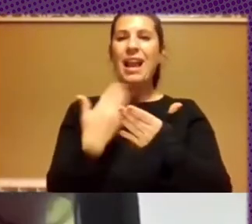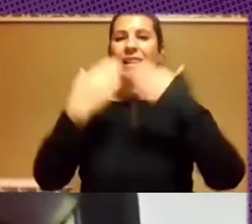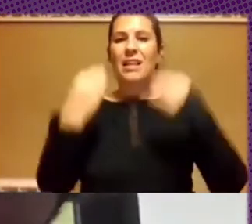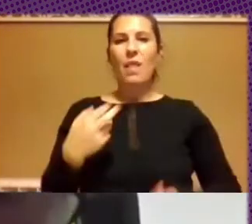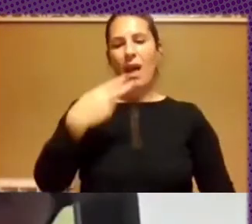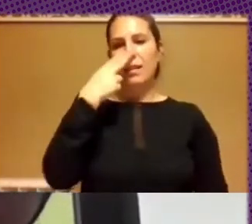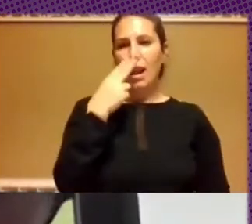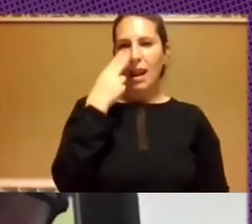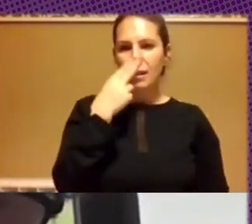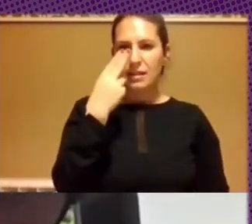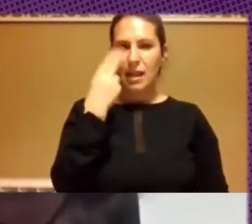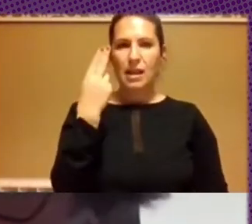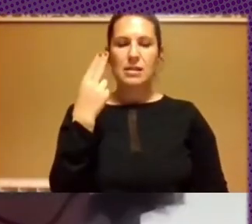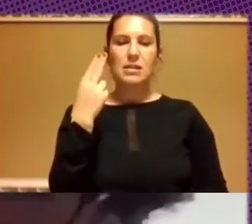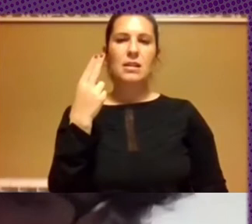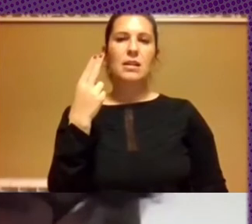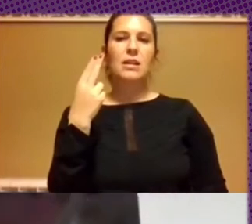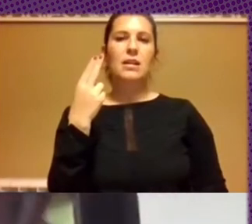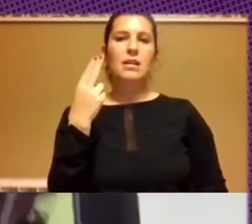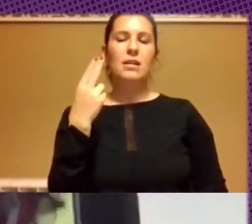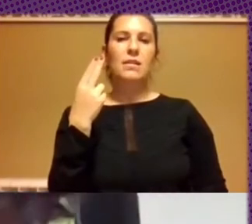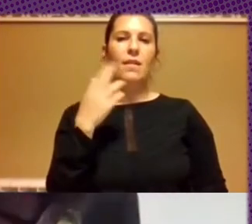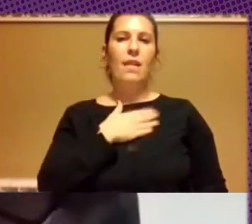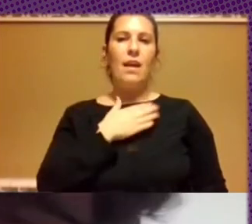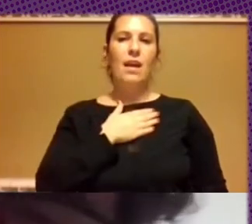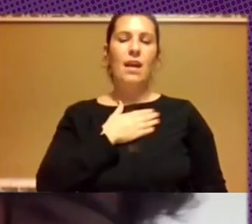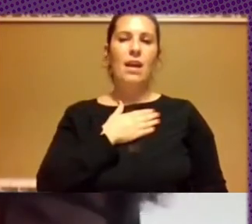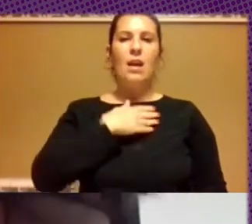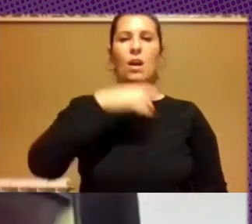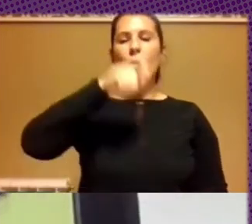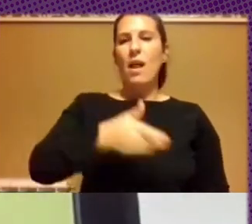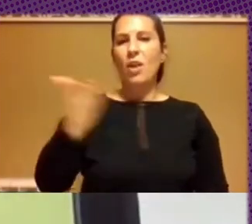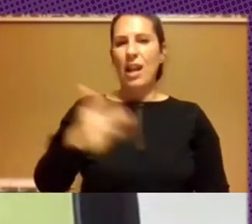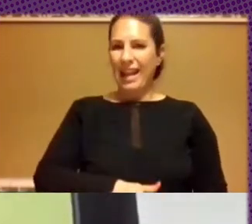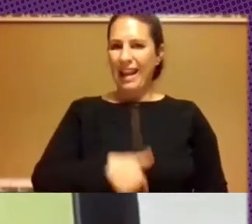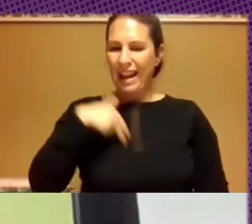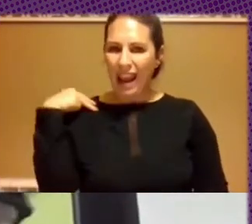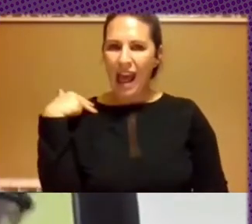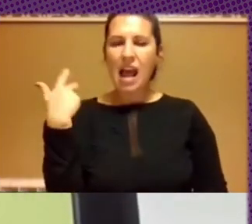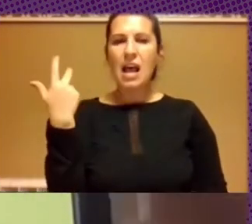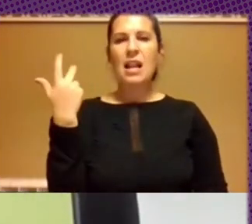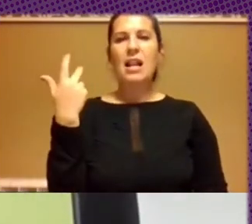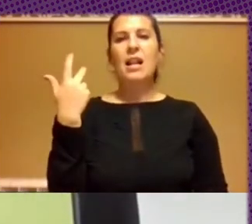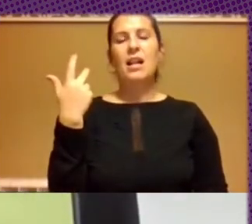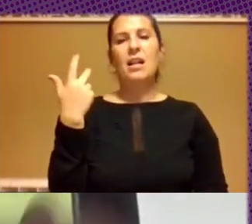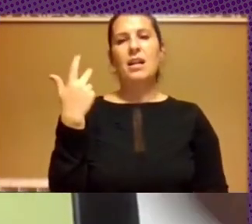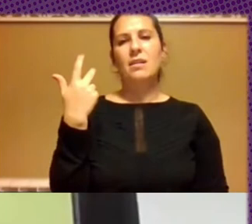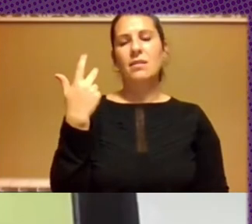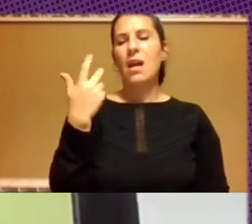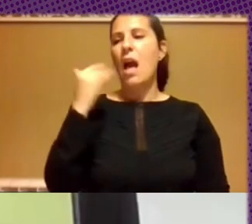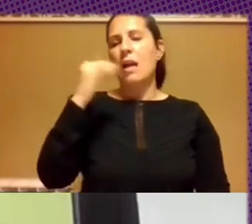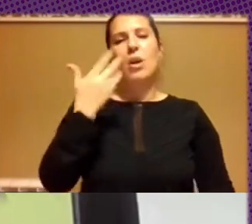en determinados casos de la población en general, de un tipo etario en particular, existe en la